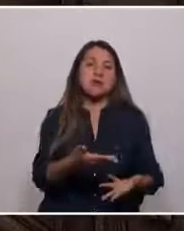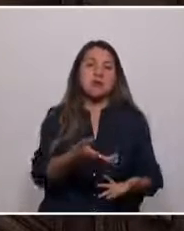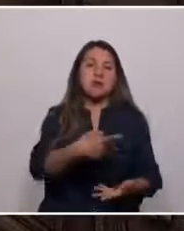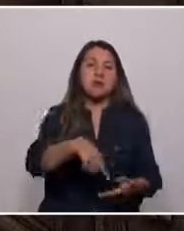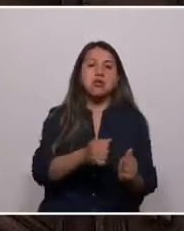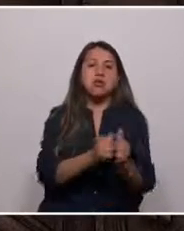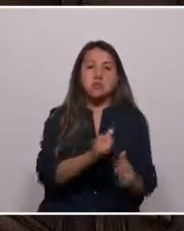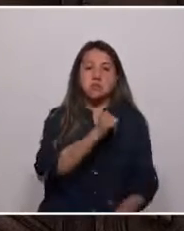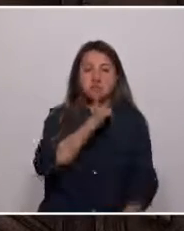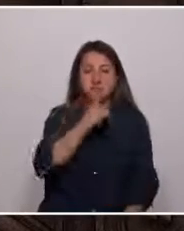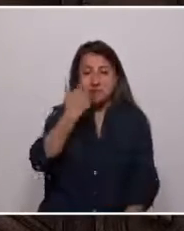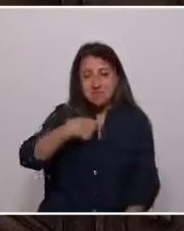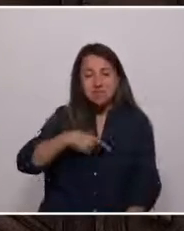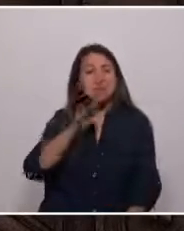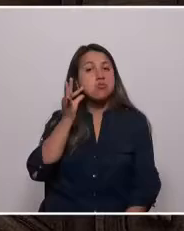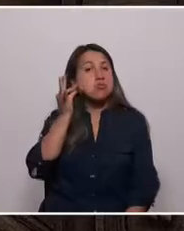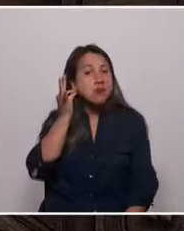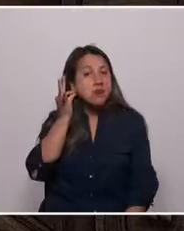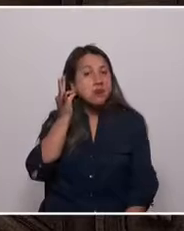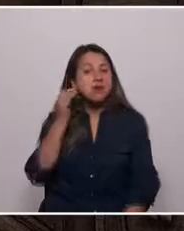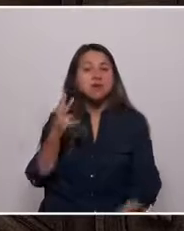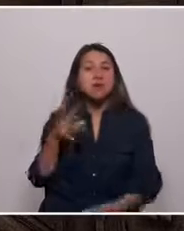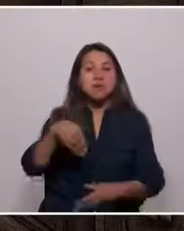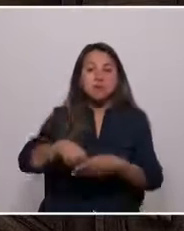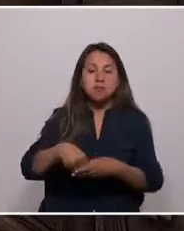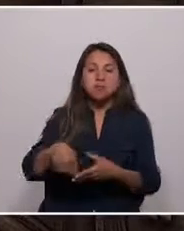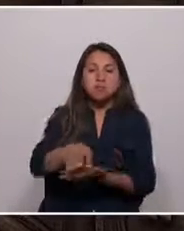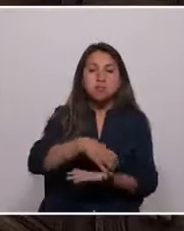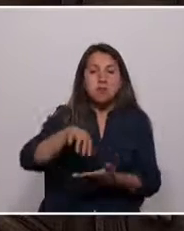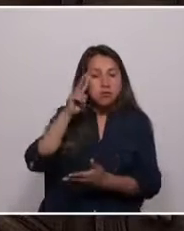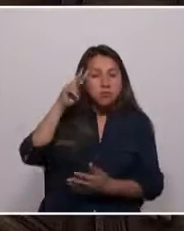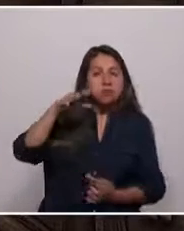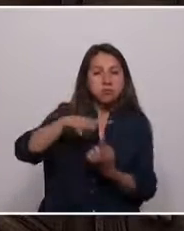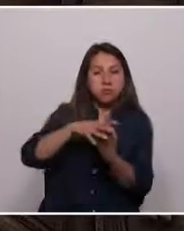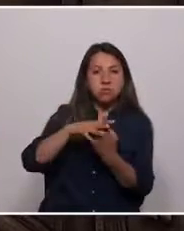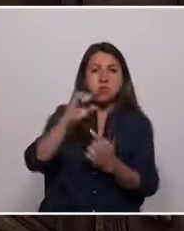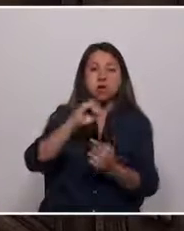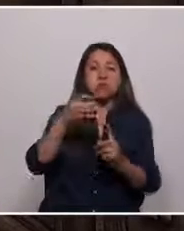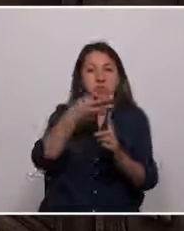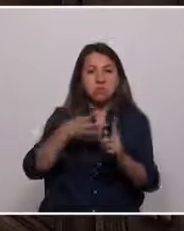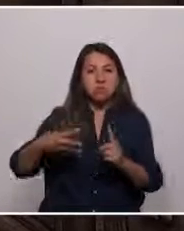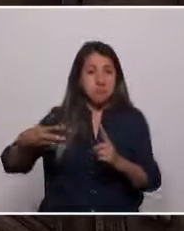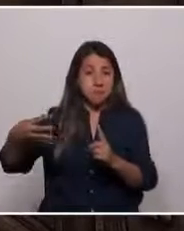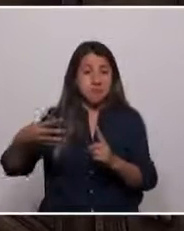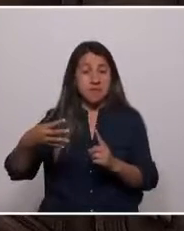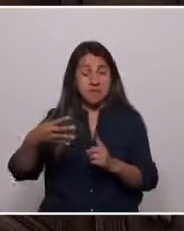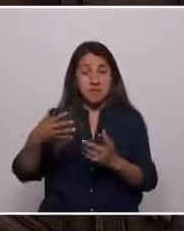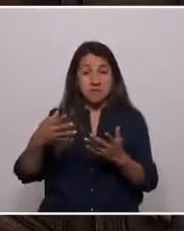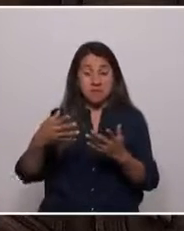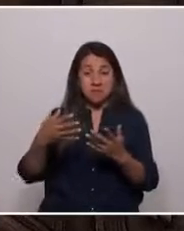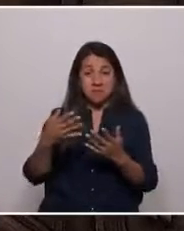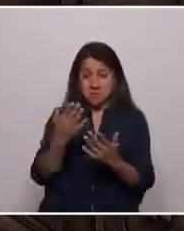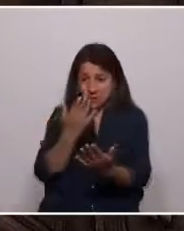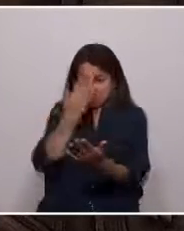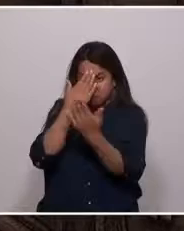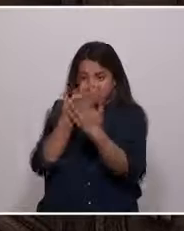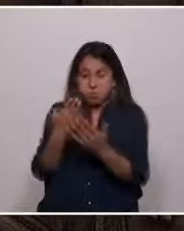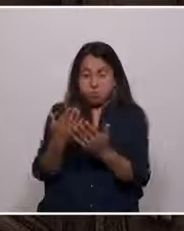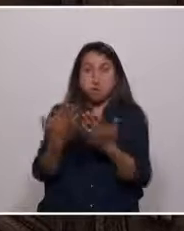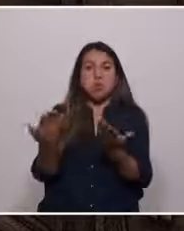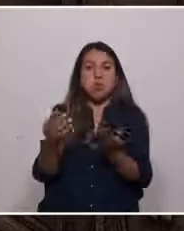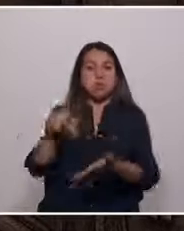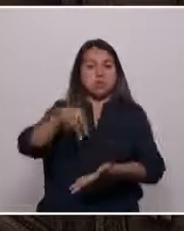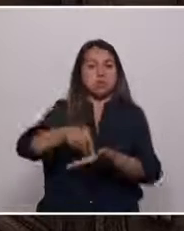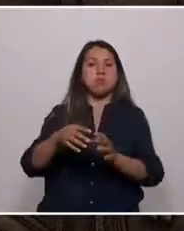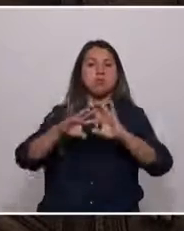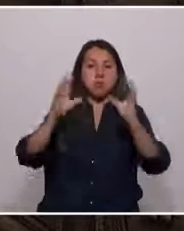Ser mujer, pertenecer a un pueblo originario o disidencia sexual y enfrentar el mundo como una persona